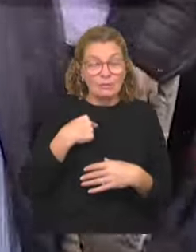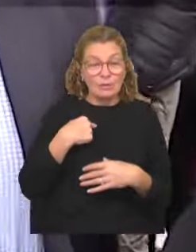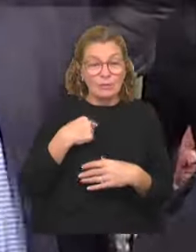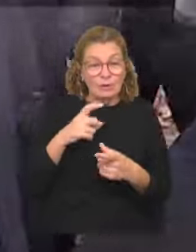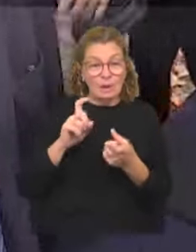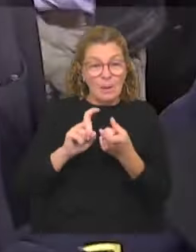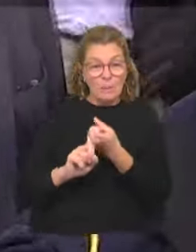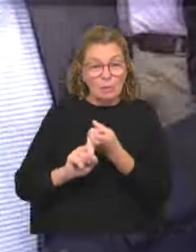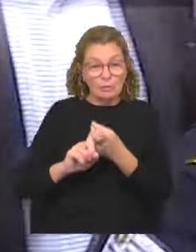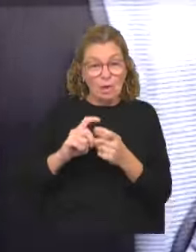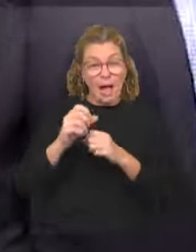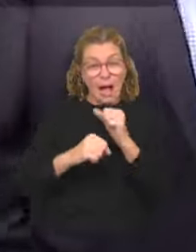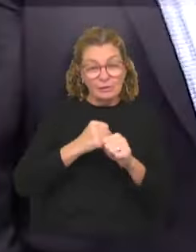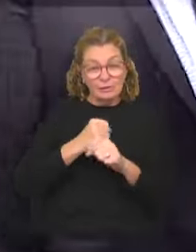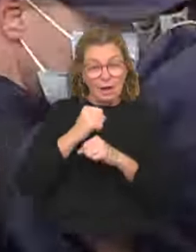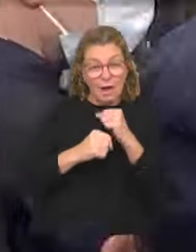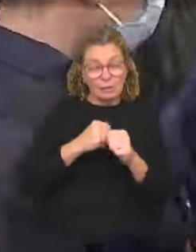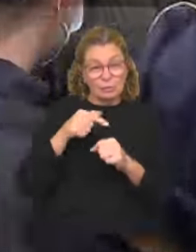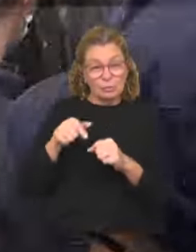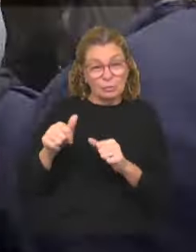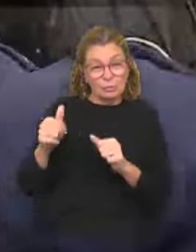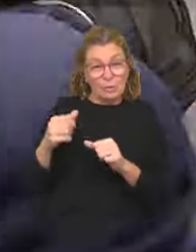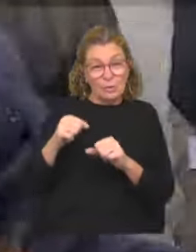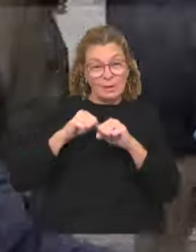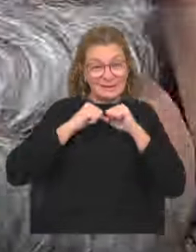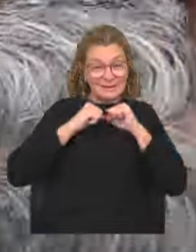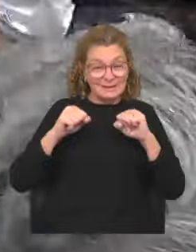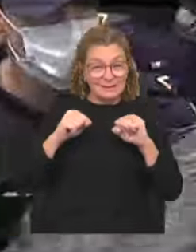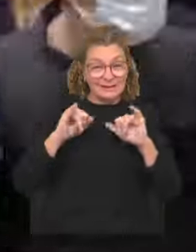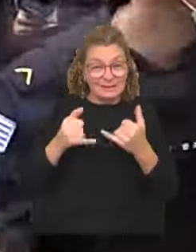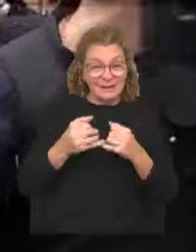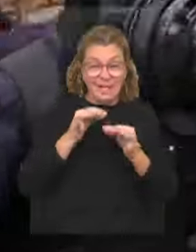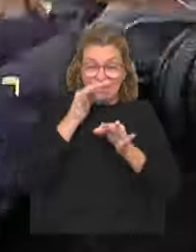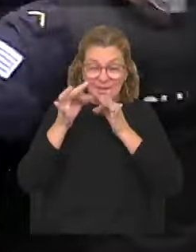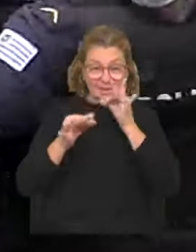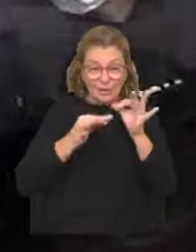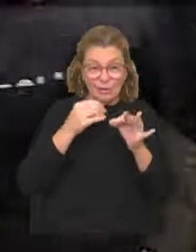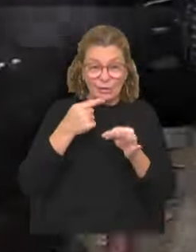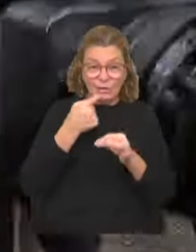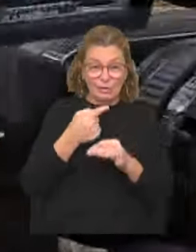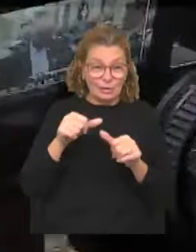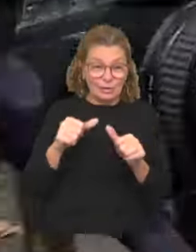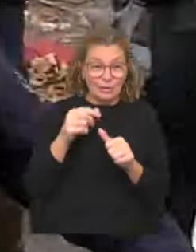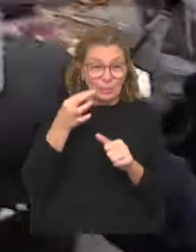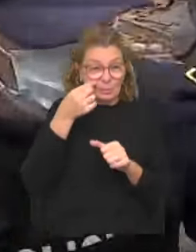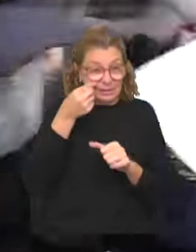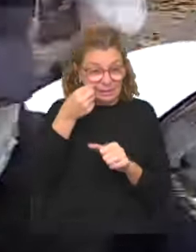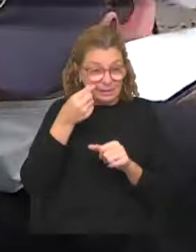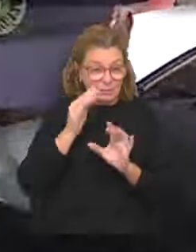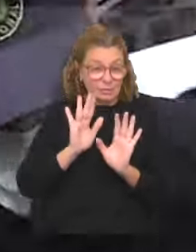pareja durante mucho tiempo de la que fue su secretaria, que además ya declaró en la causa y lo hizo como testigo. Por tanto,